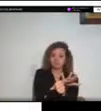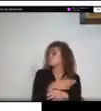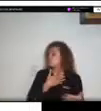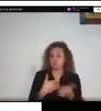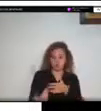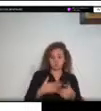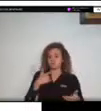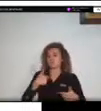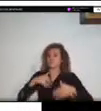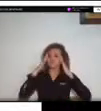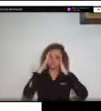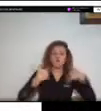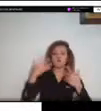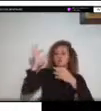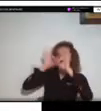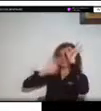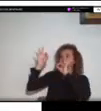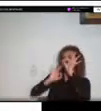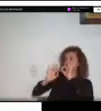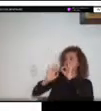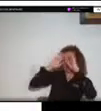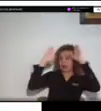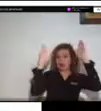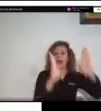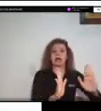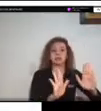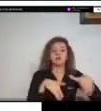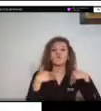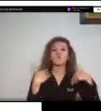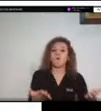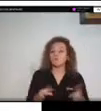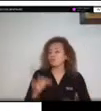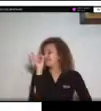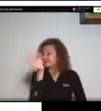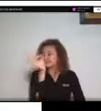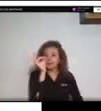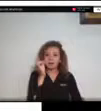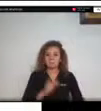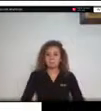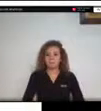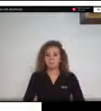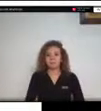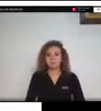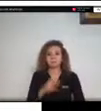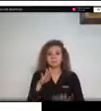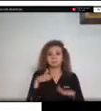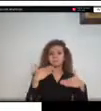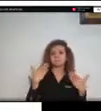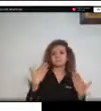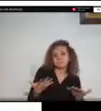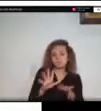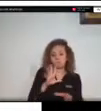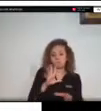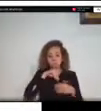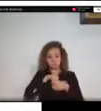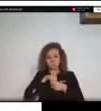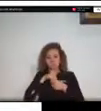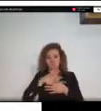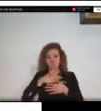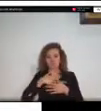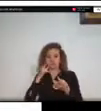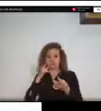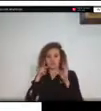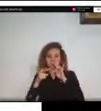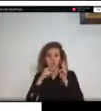de preparación y esa preparación entonces pues la afrontamos desde el punto de vista interno y el punto de vista